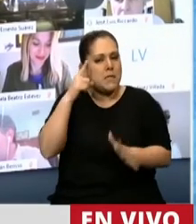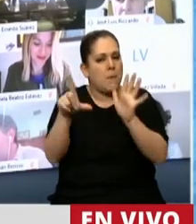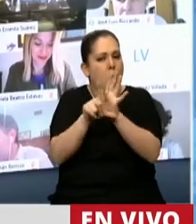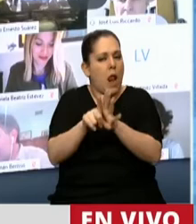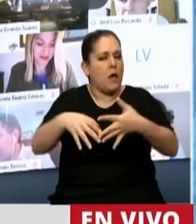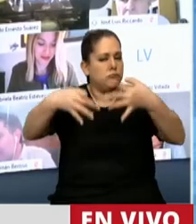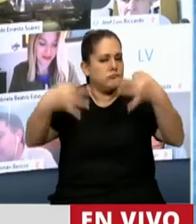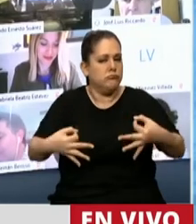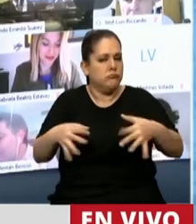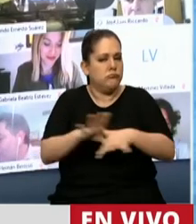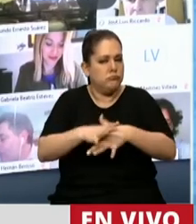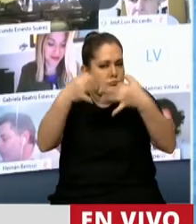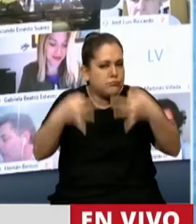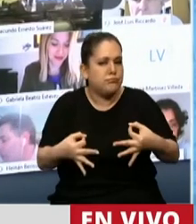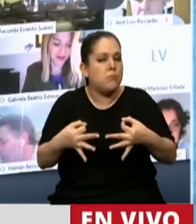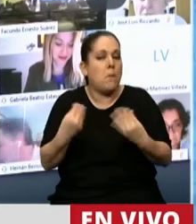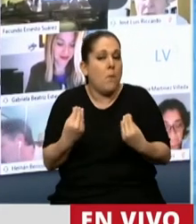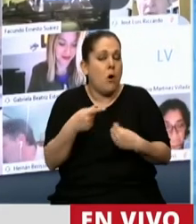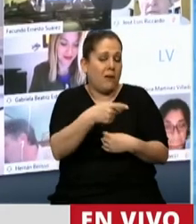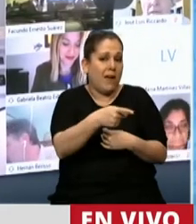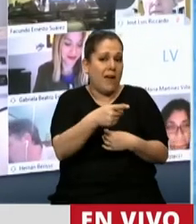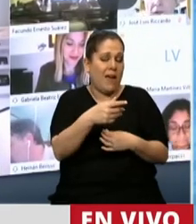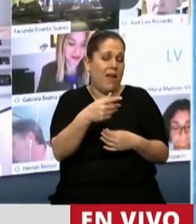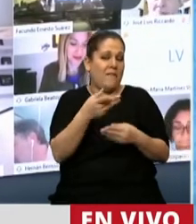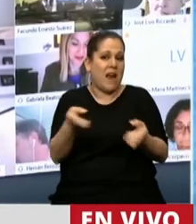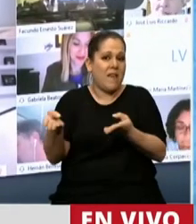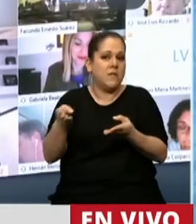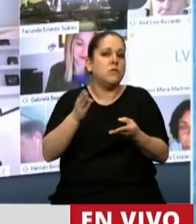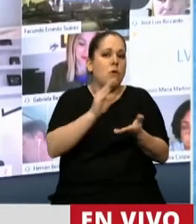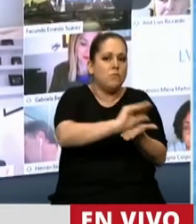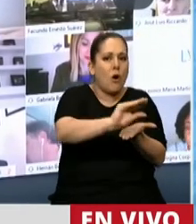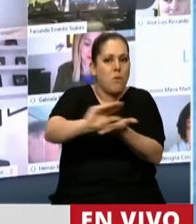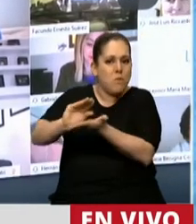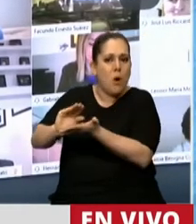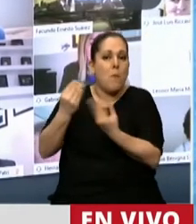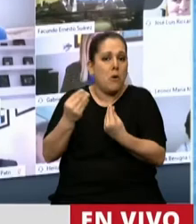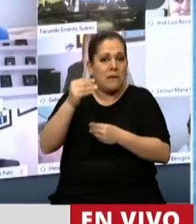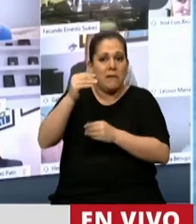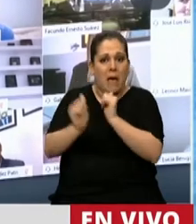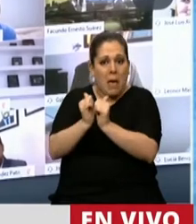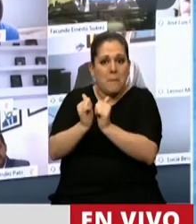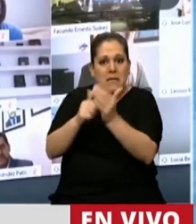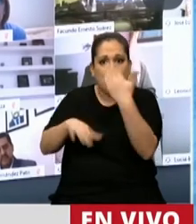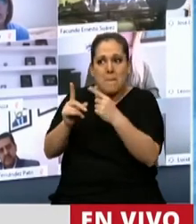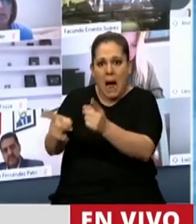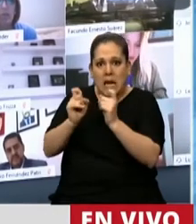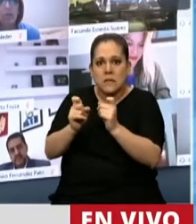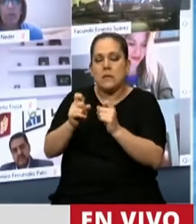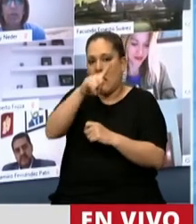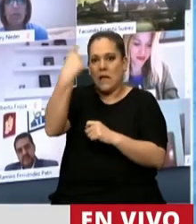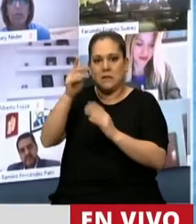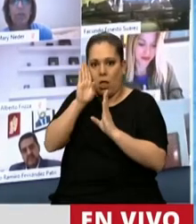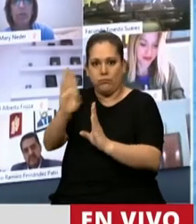y que segmenta los beneficios, porque entendemos que quien más lo necesita debe tener mayor atención del Estado.